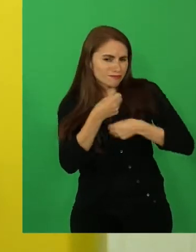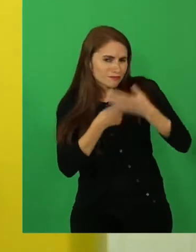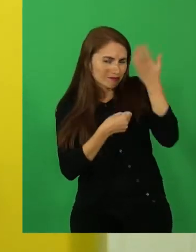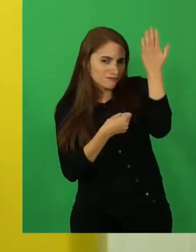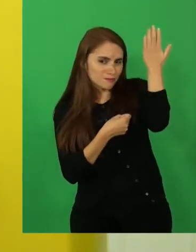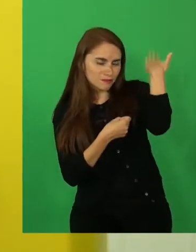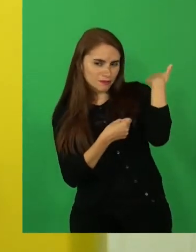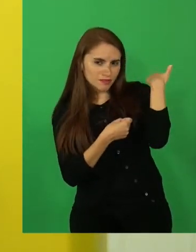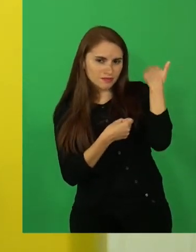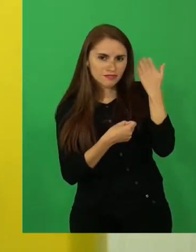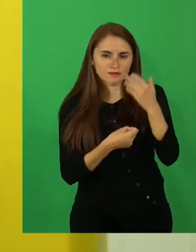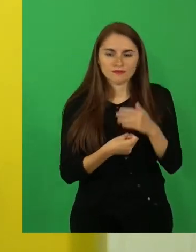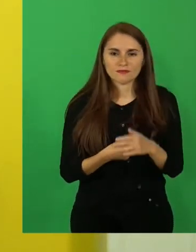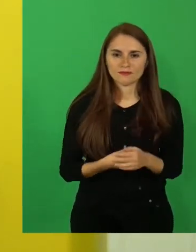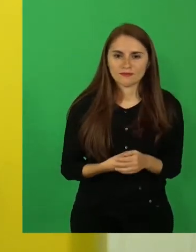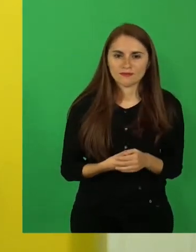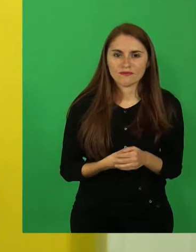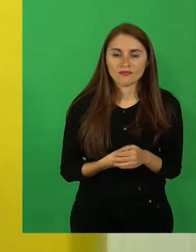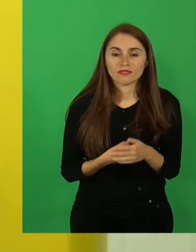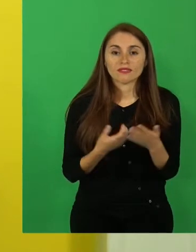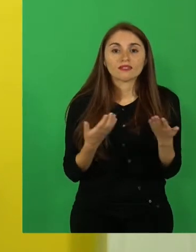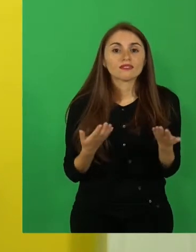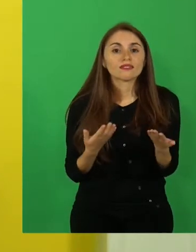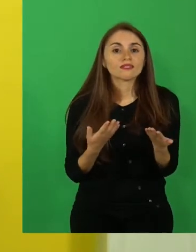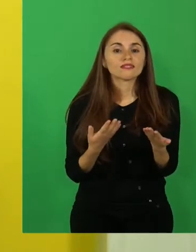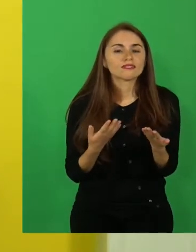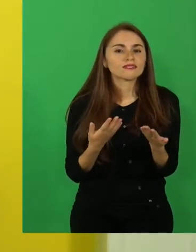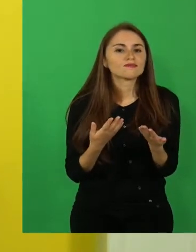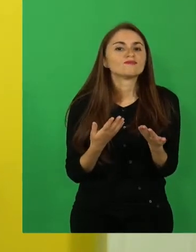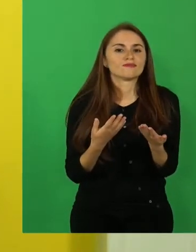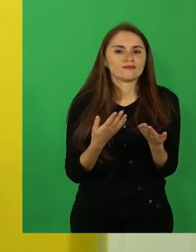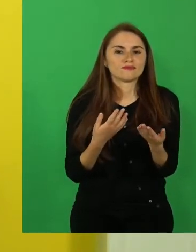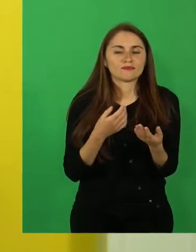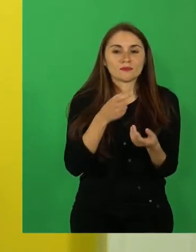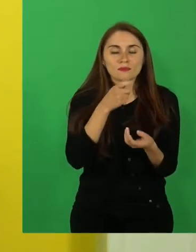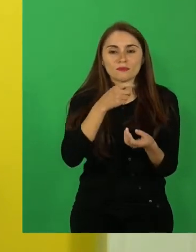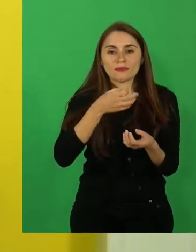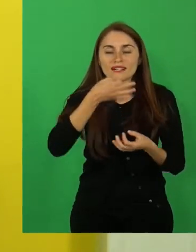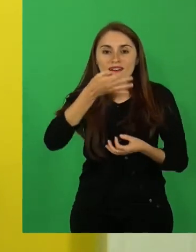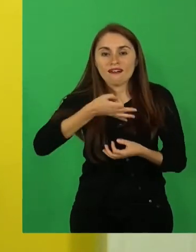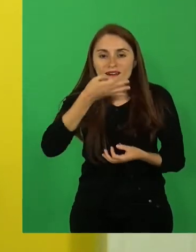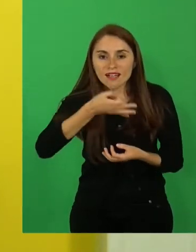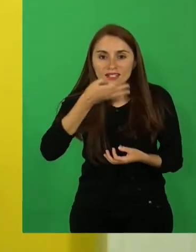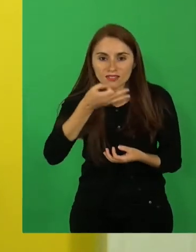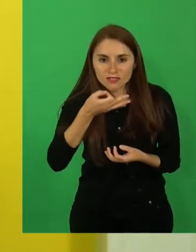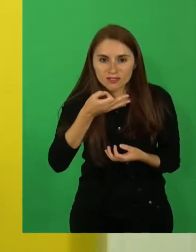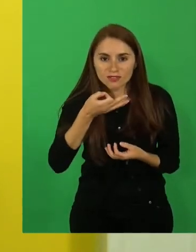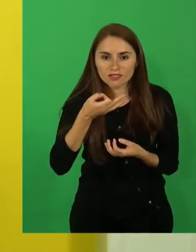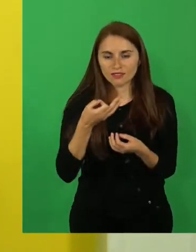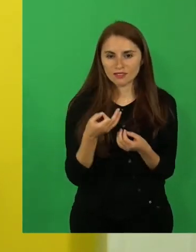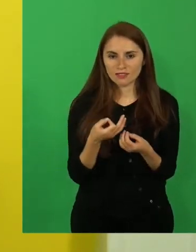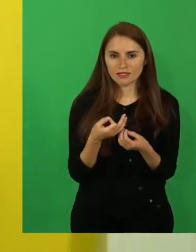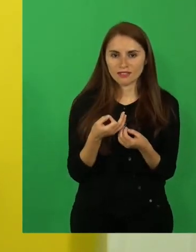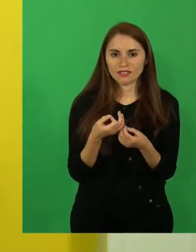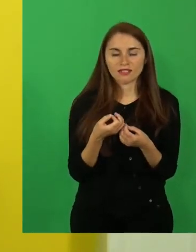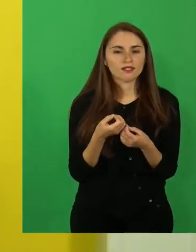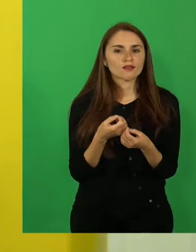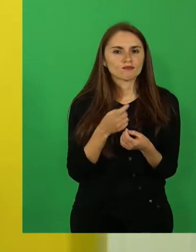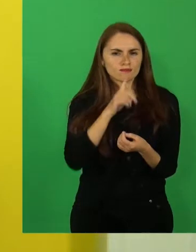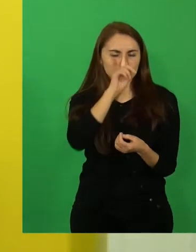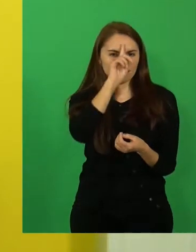Y son narraciones bastante particulares,